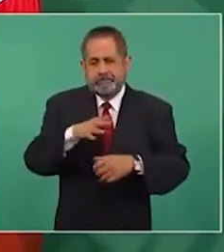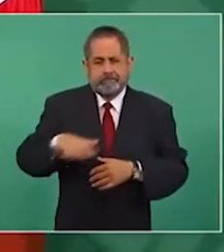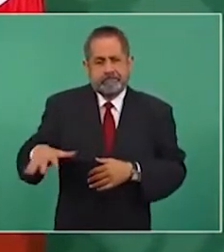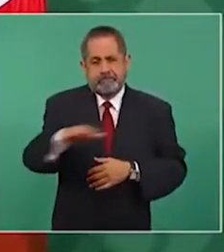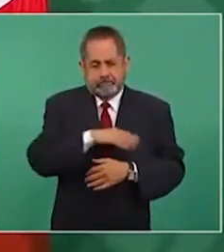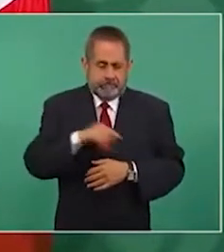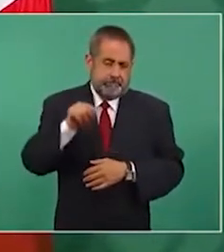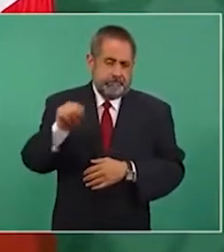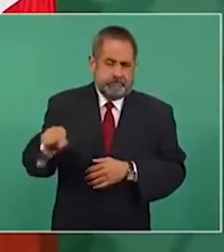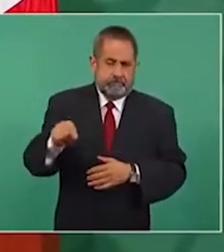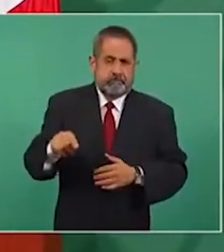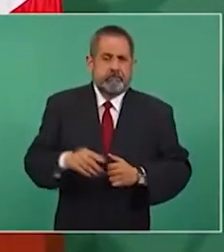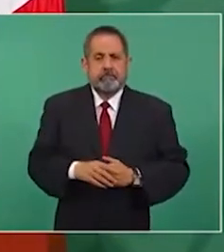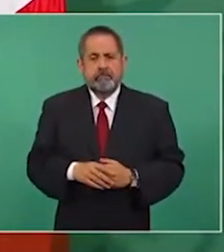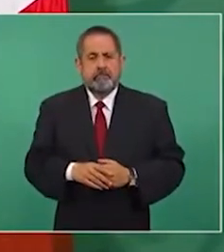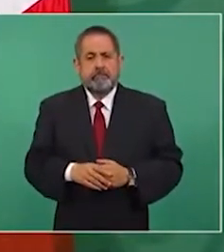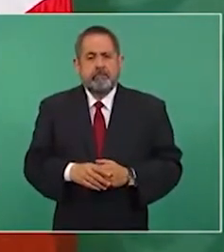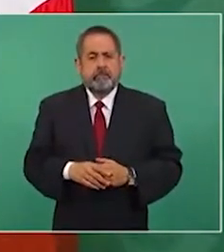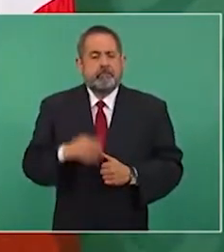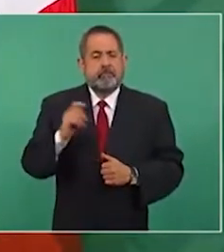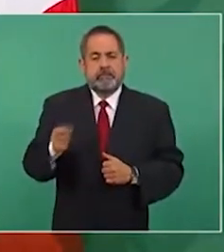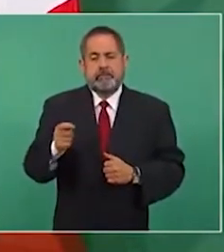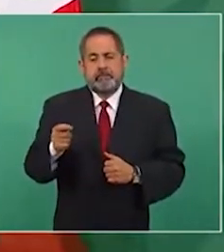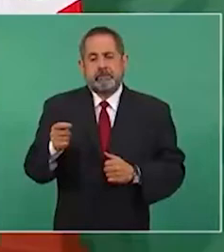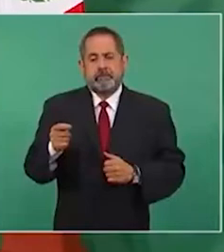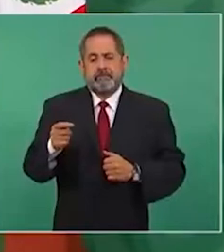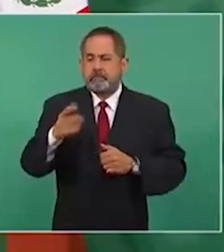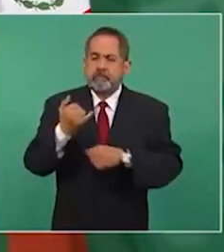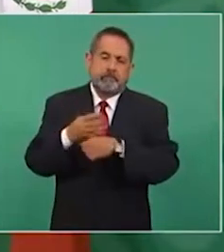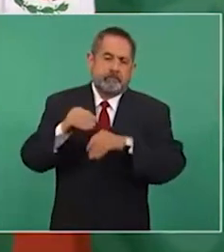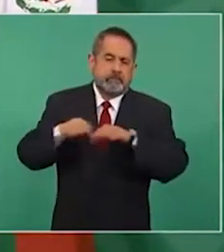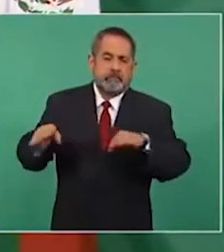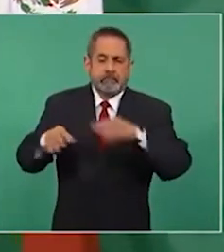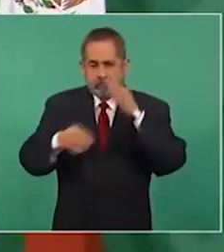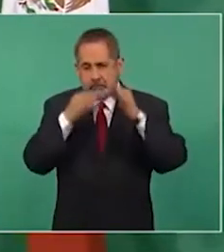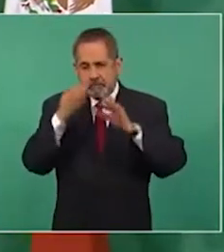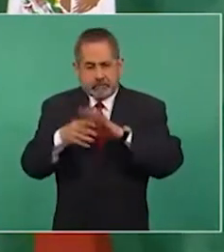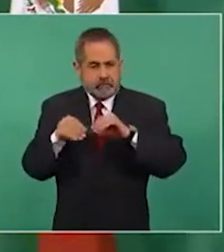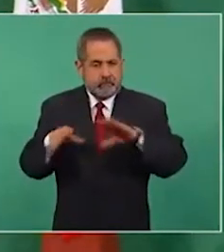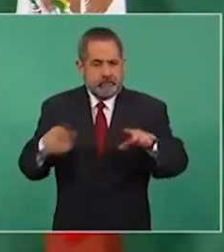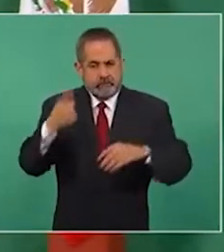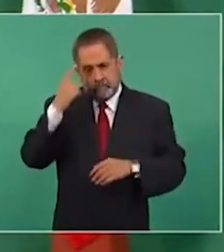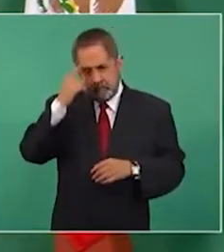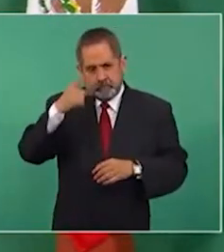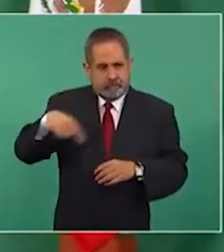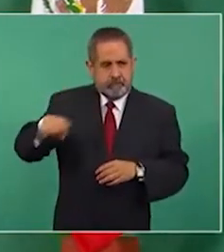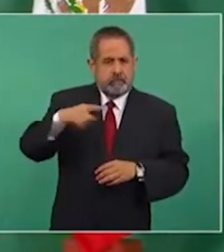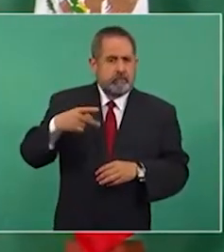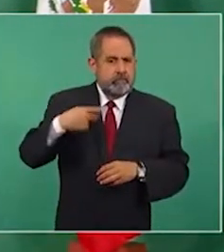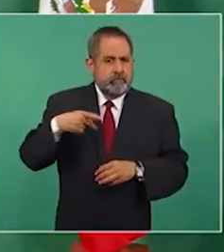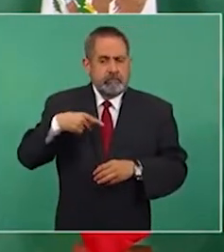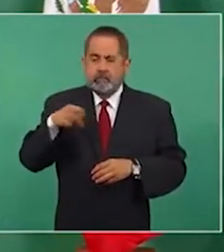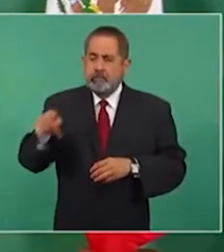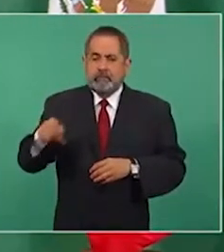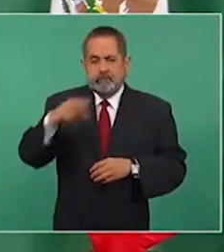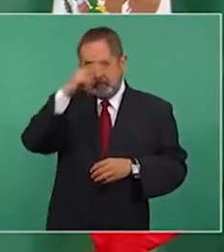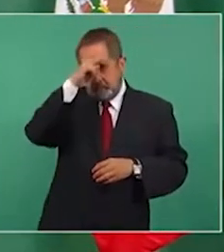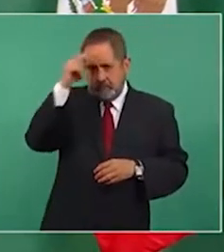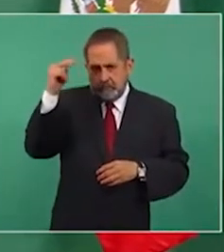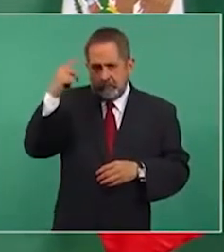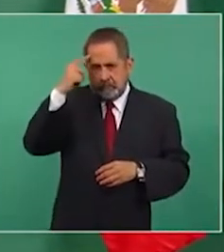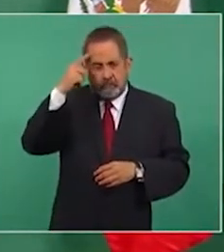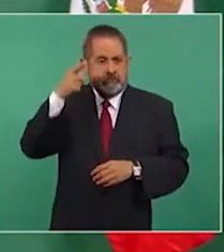en estos casos. Nada más informarlo para que la gente de Nayarit, de